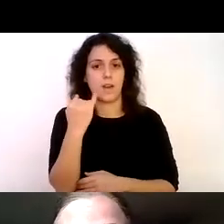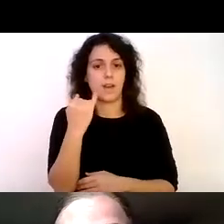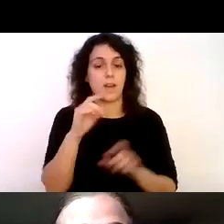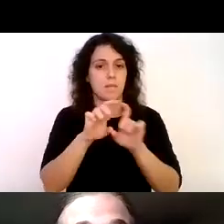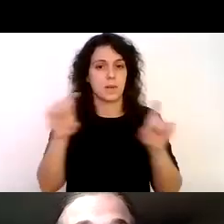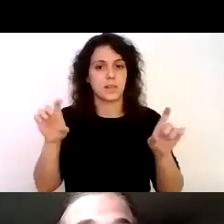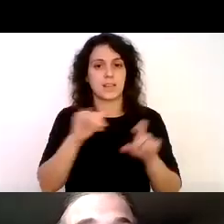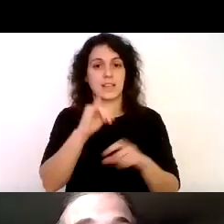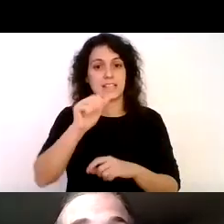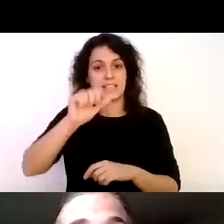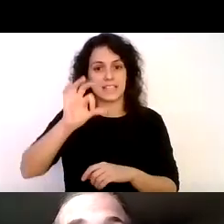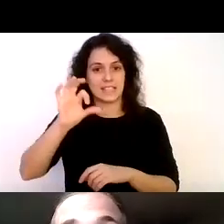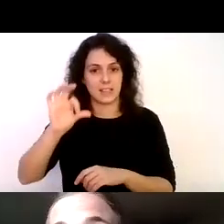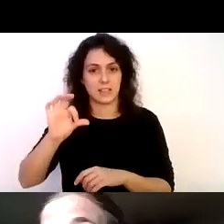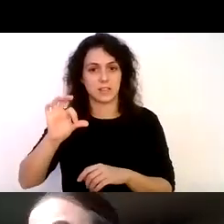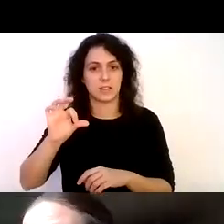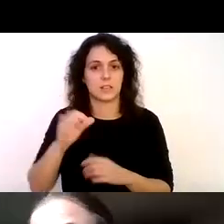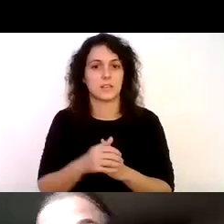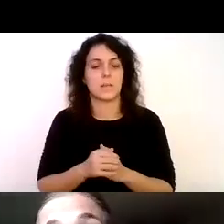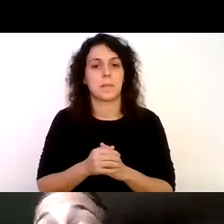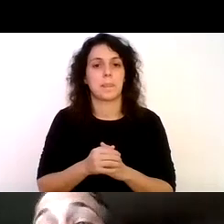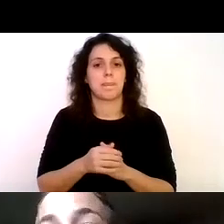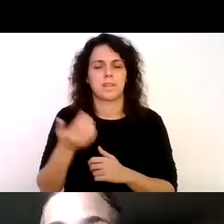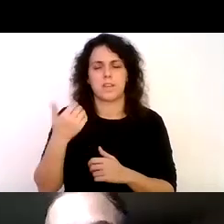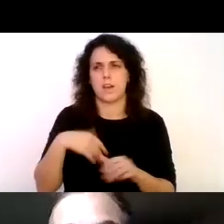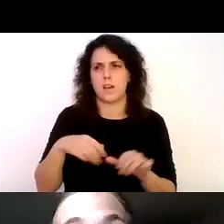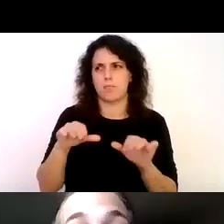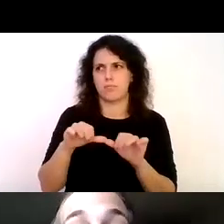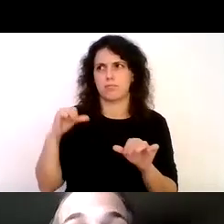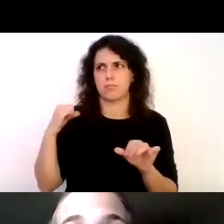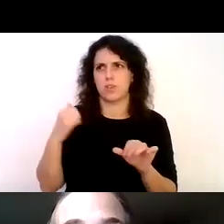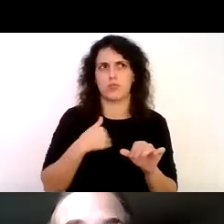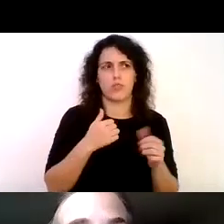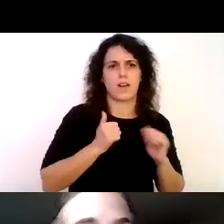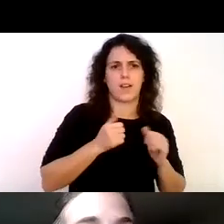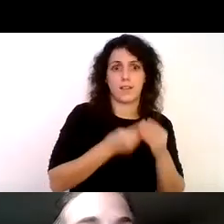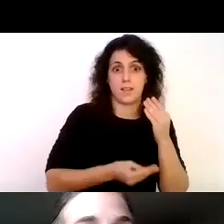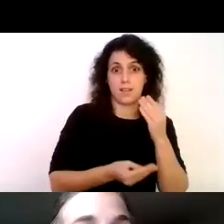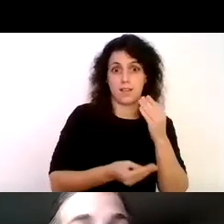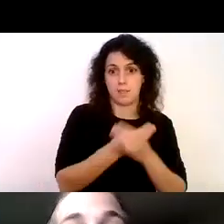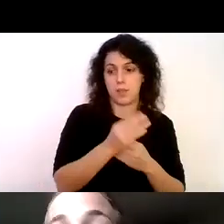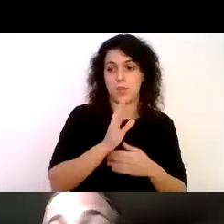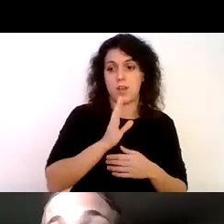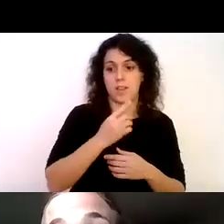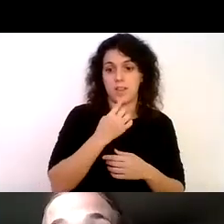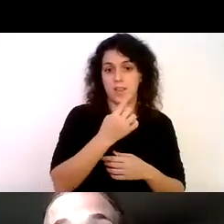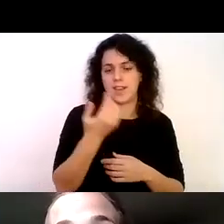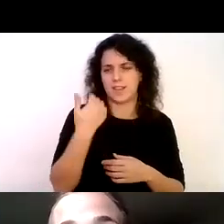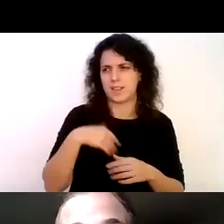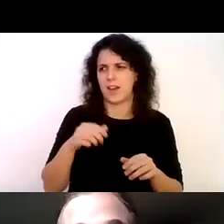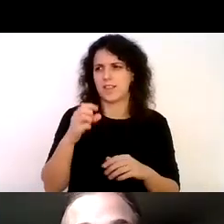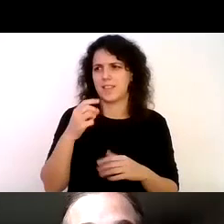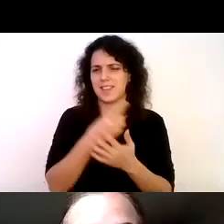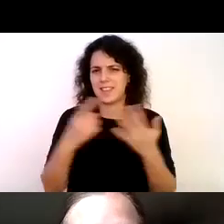llevamos ya yo soy canadiense de nacimiento como les decía pero llevo más de 16